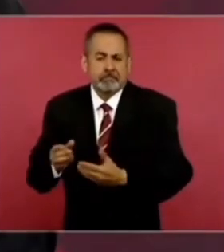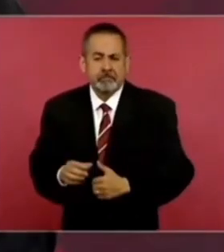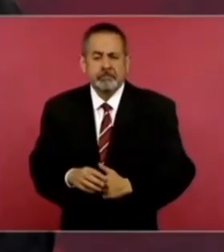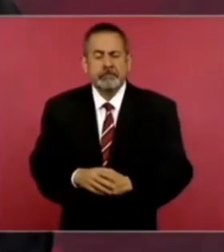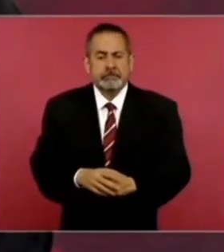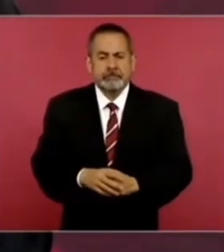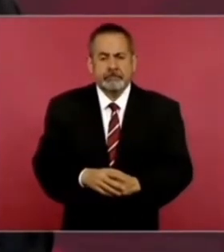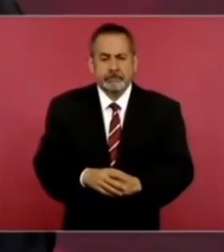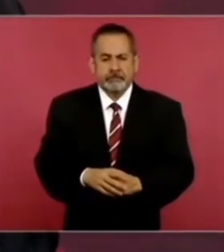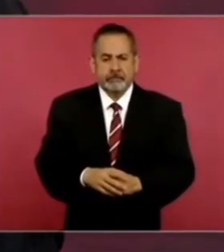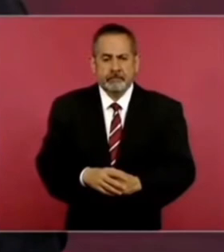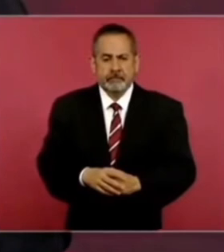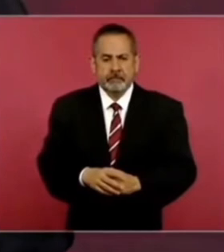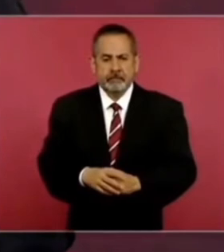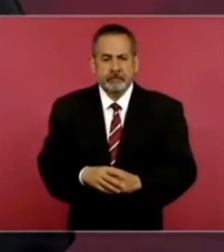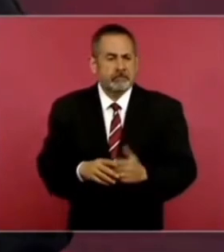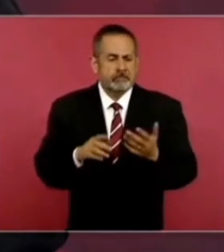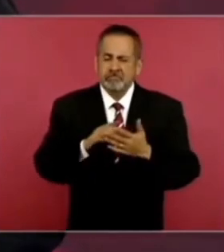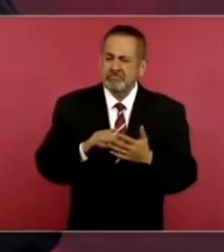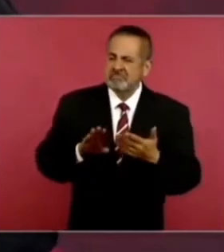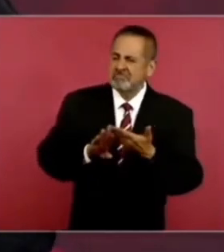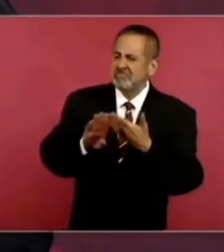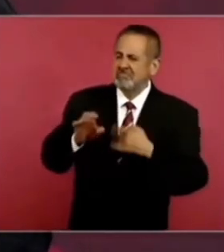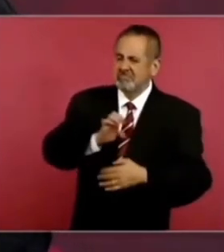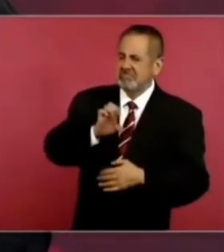No practica la xenofobia.